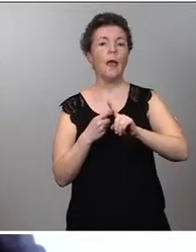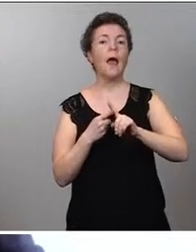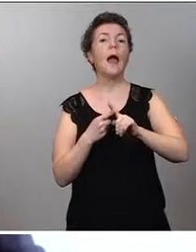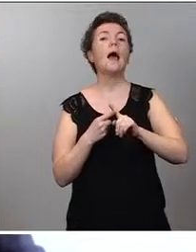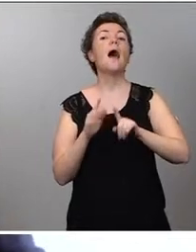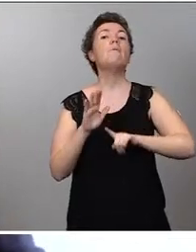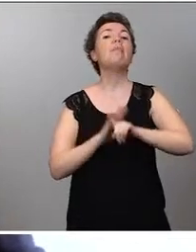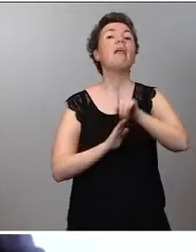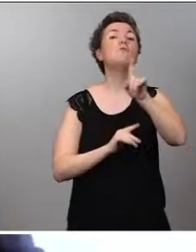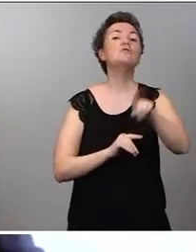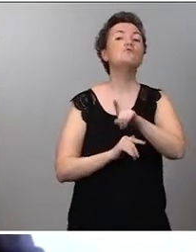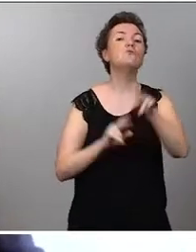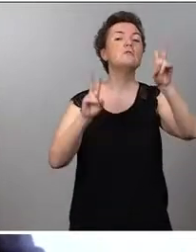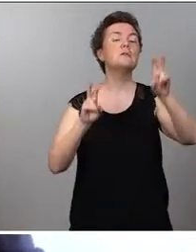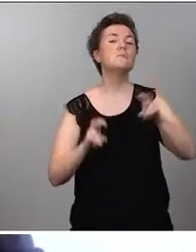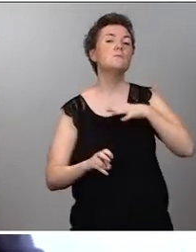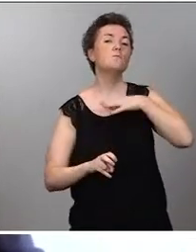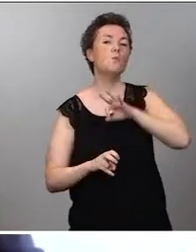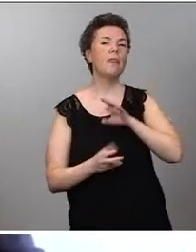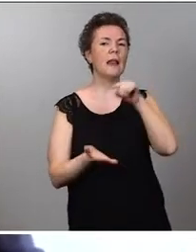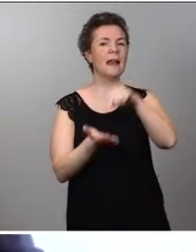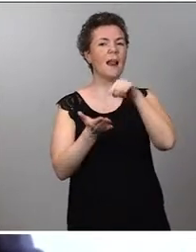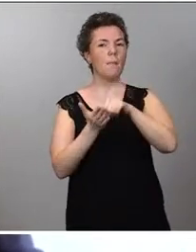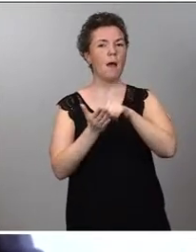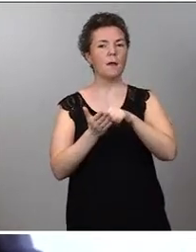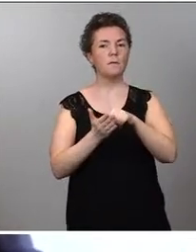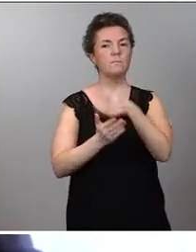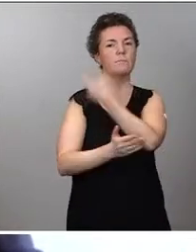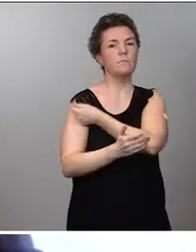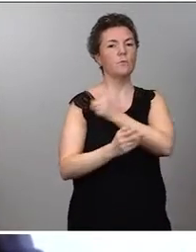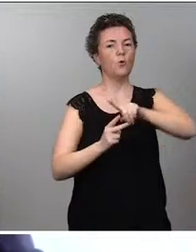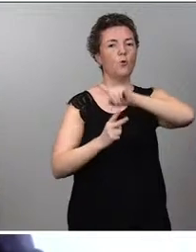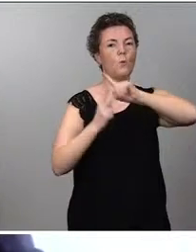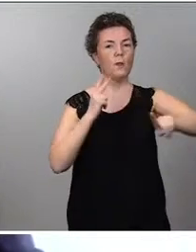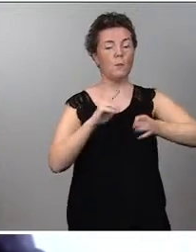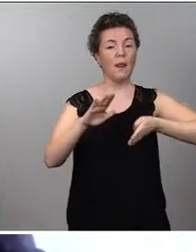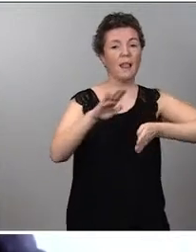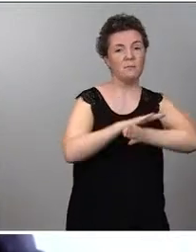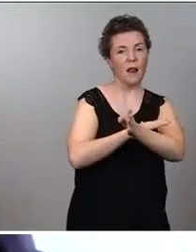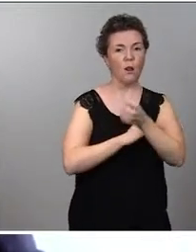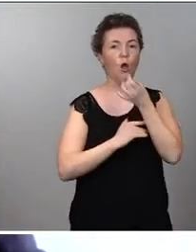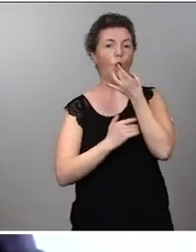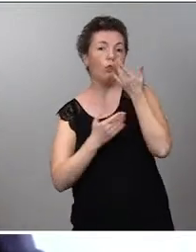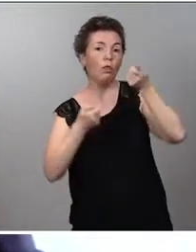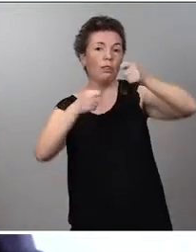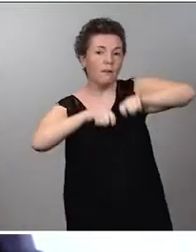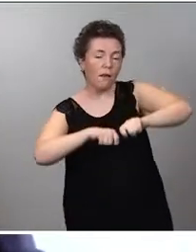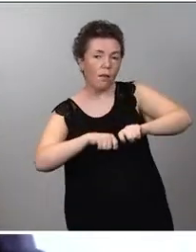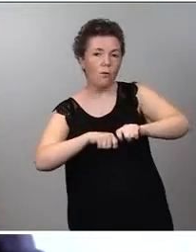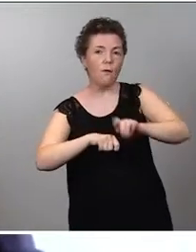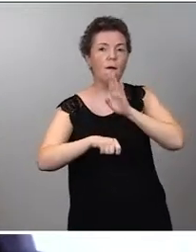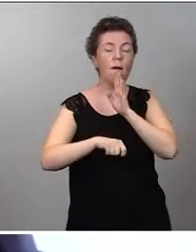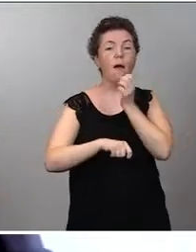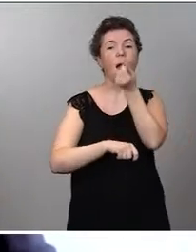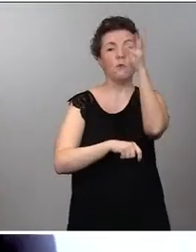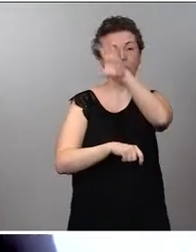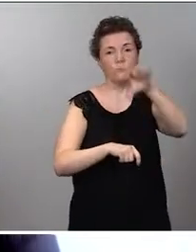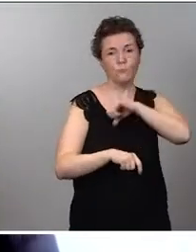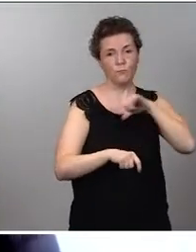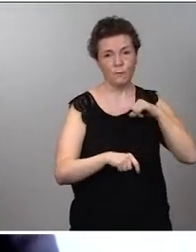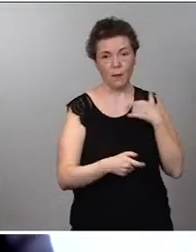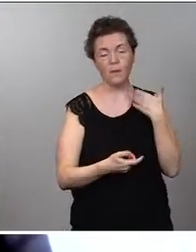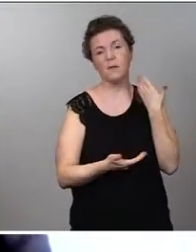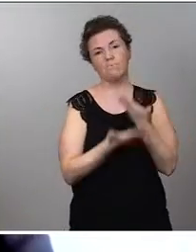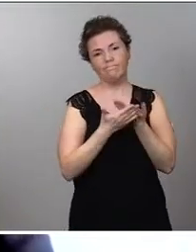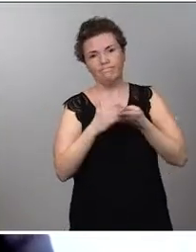a esa posibilidad de reclamar la pauta completa de vacunación para entrar en los lugares de ocio cerrado, como están tanteando ya algunas autonomías. Y